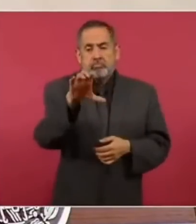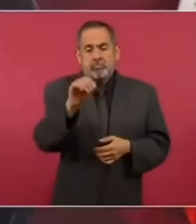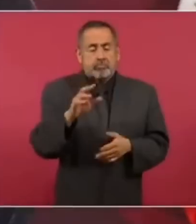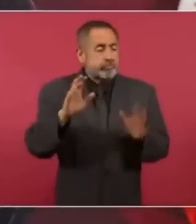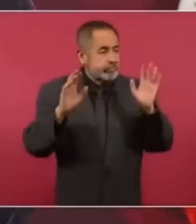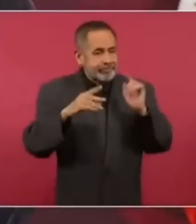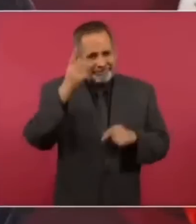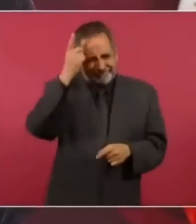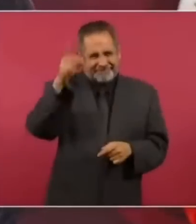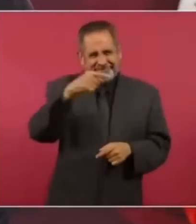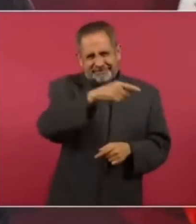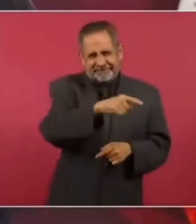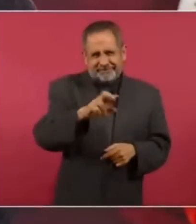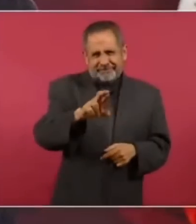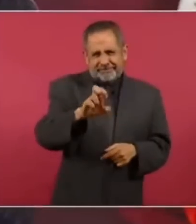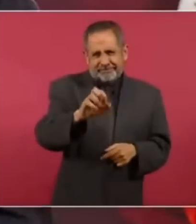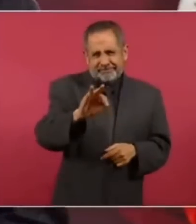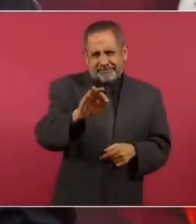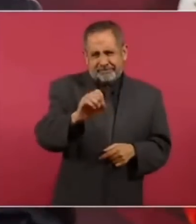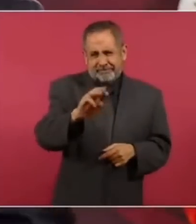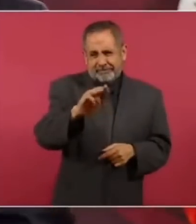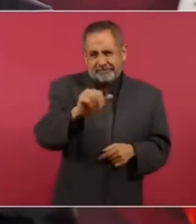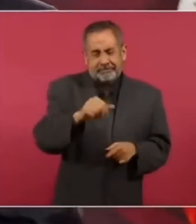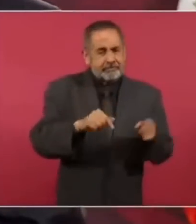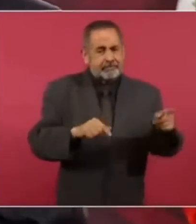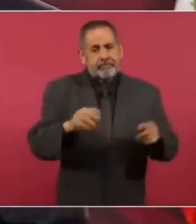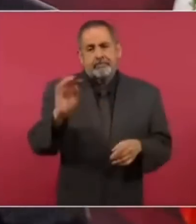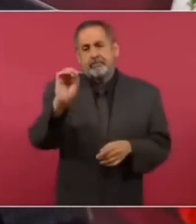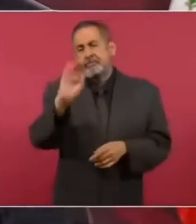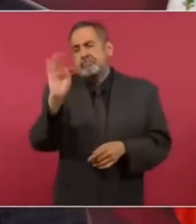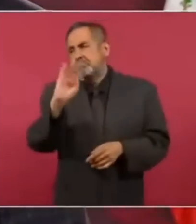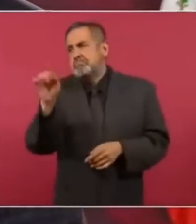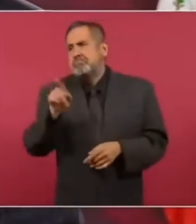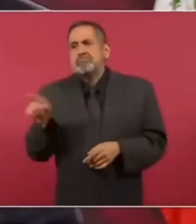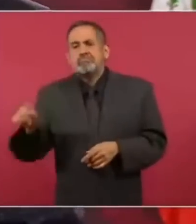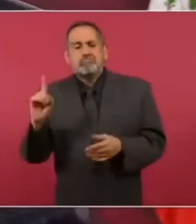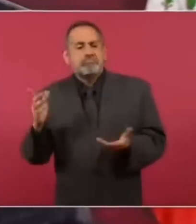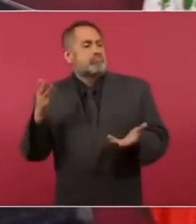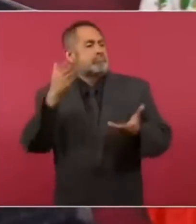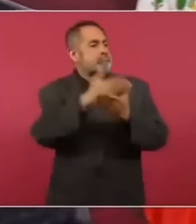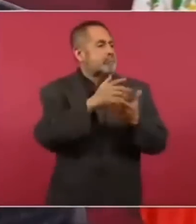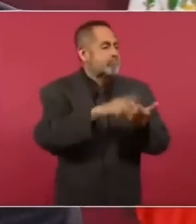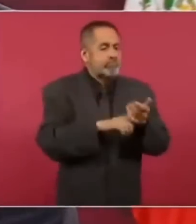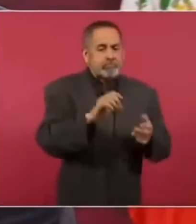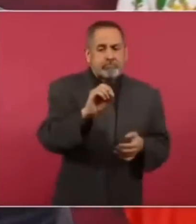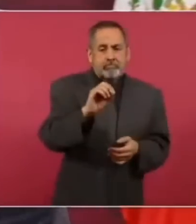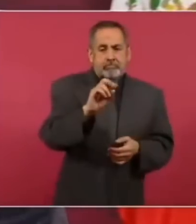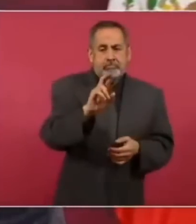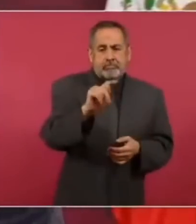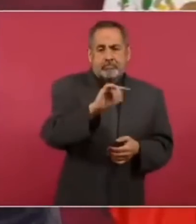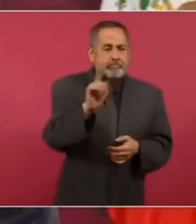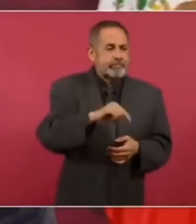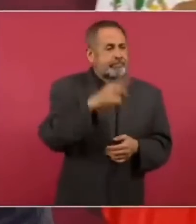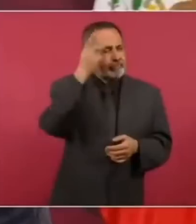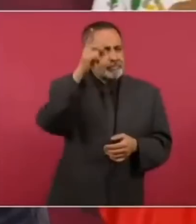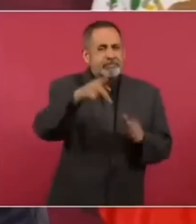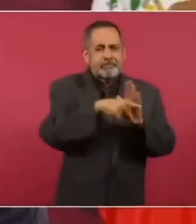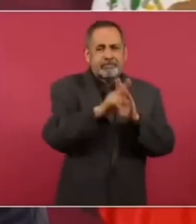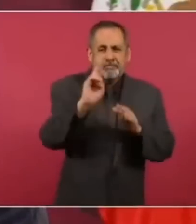el dueño de la reforma o ir a ver a Ili Ortiz el dueño del universal